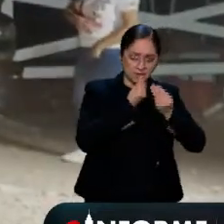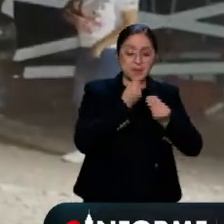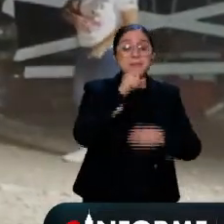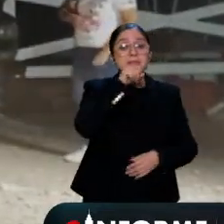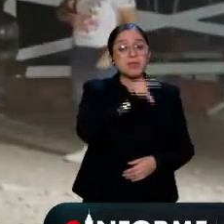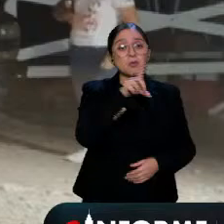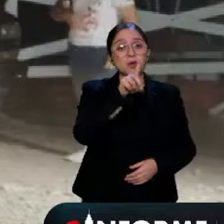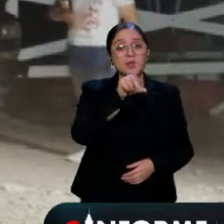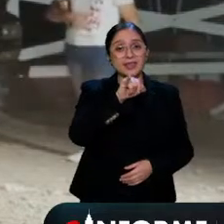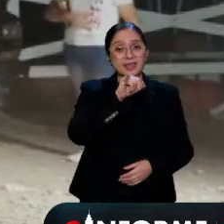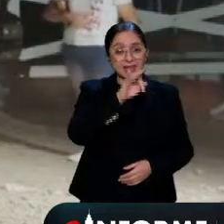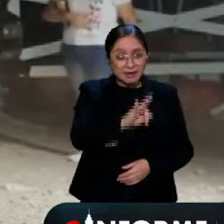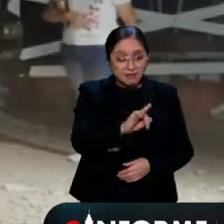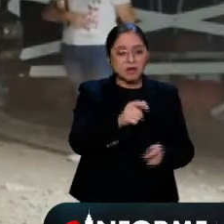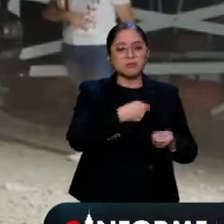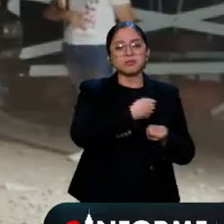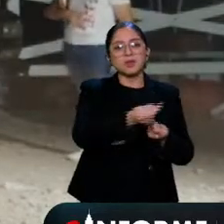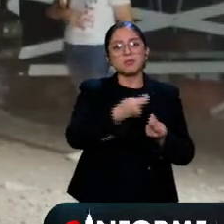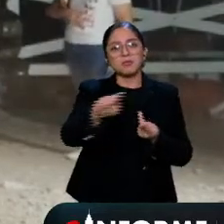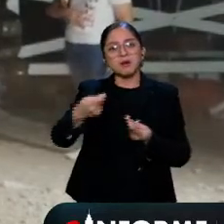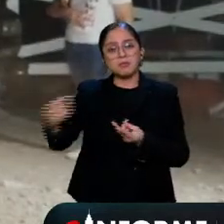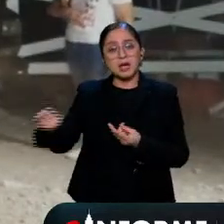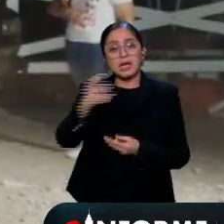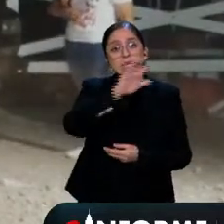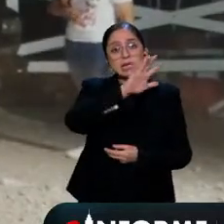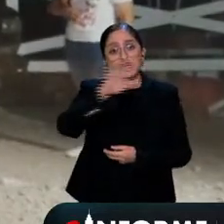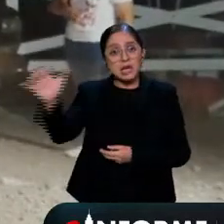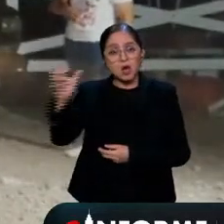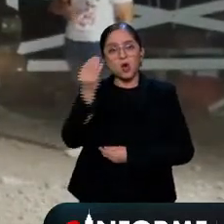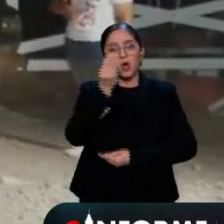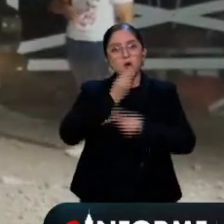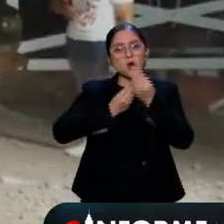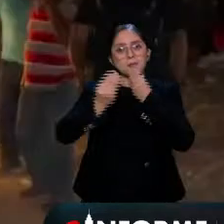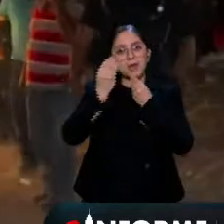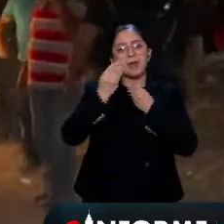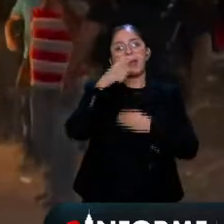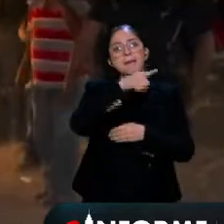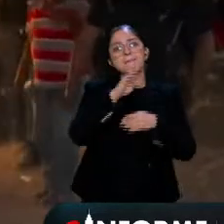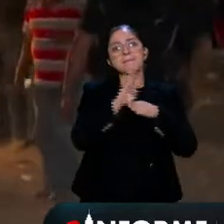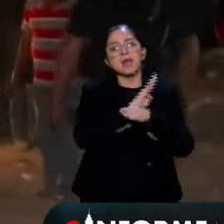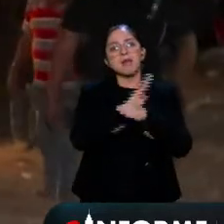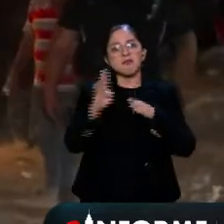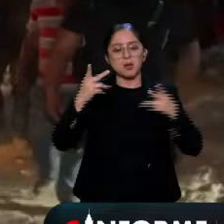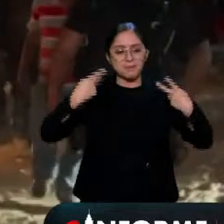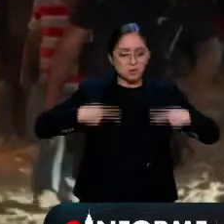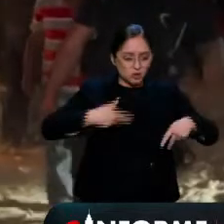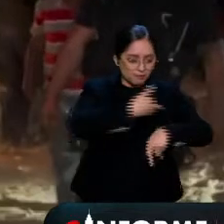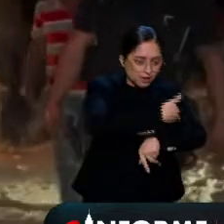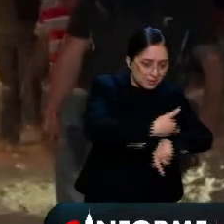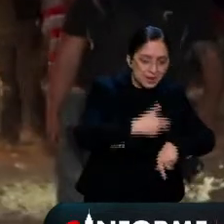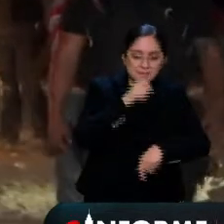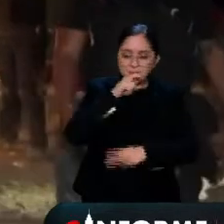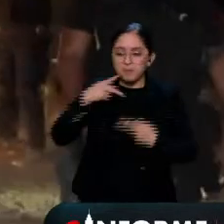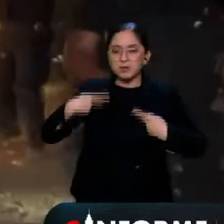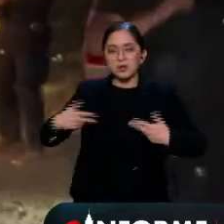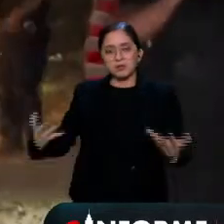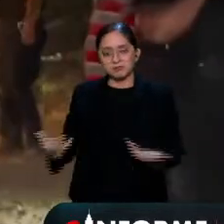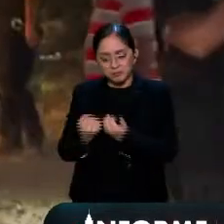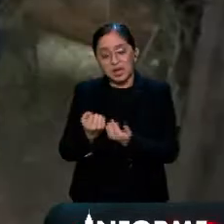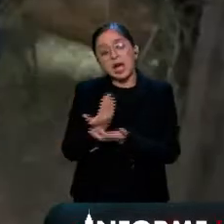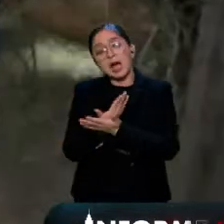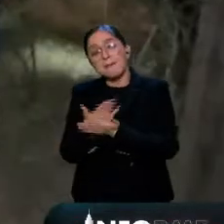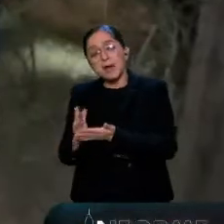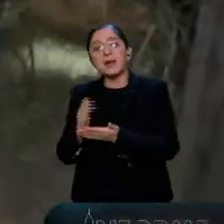del municipio de Sabinas brindan 500 raciones diarias en beneficio de las familias y rescatistas. Se otorga servicio psicológico mediante